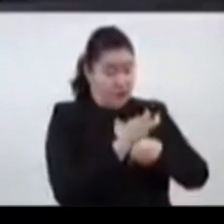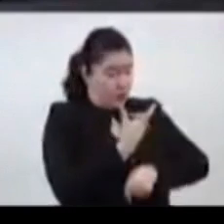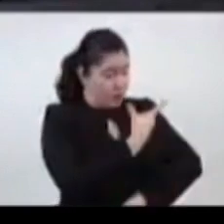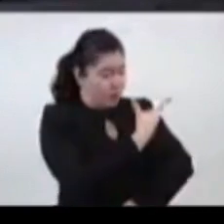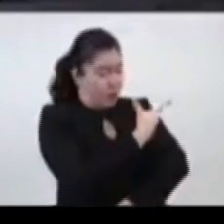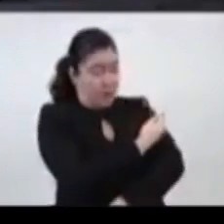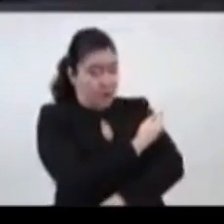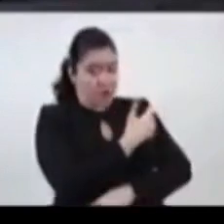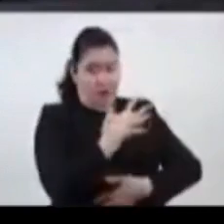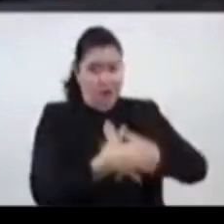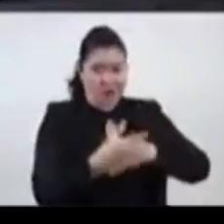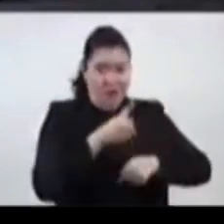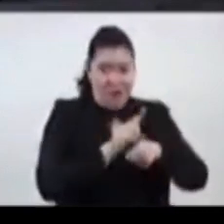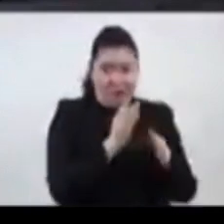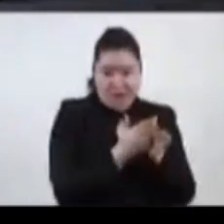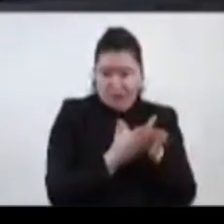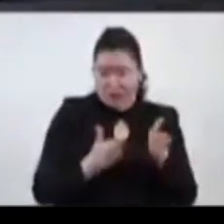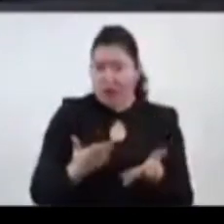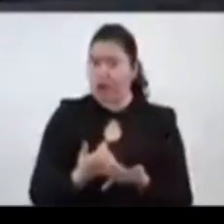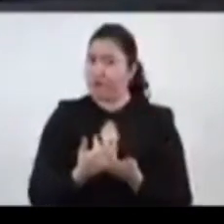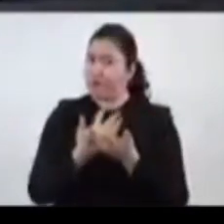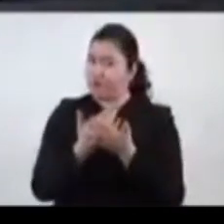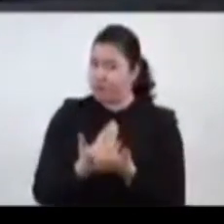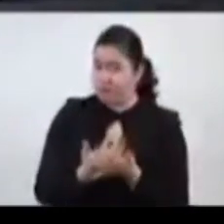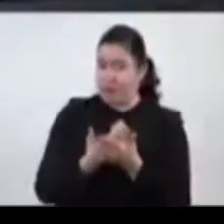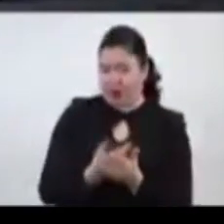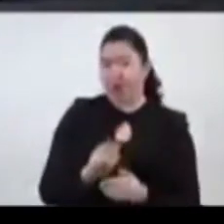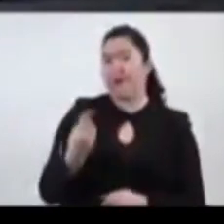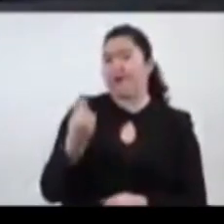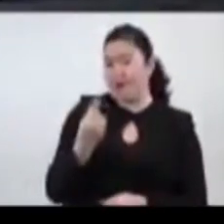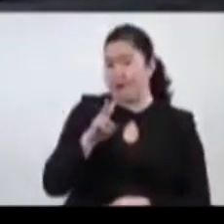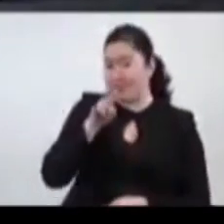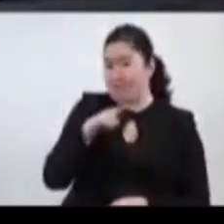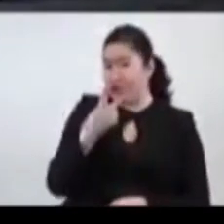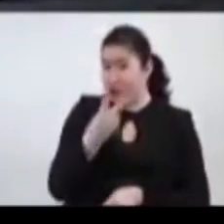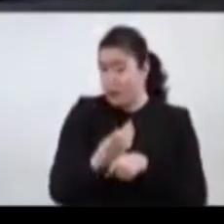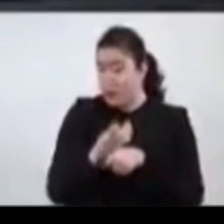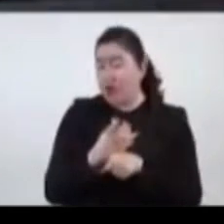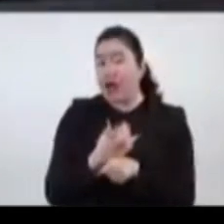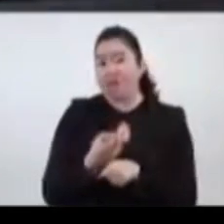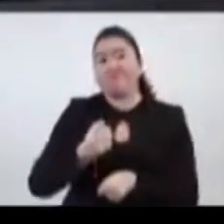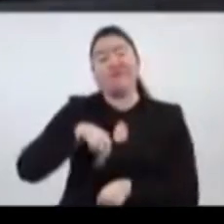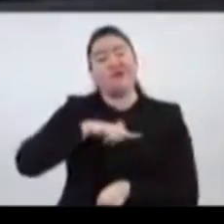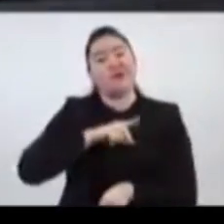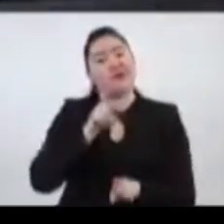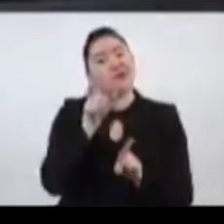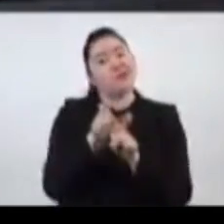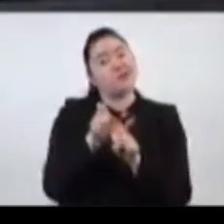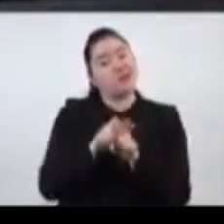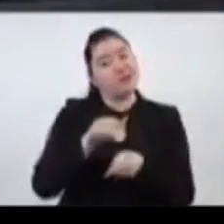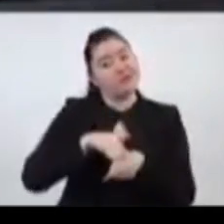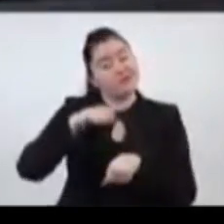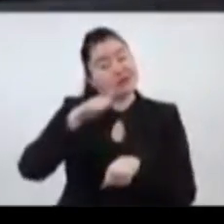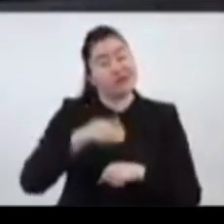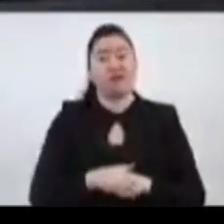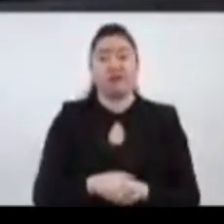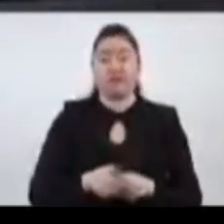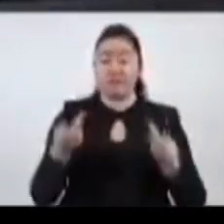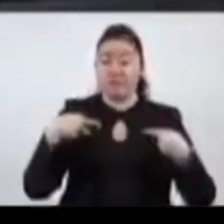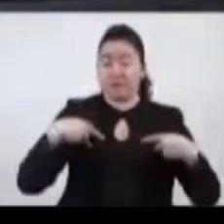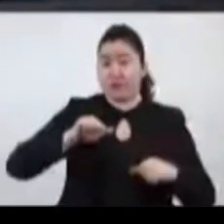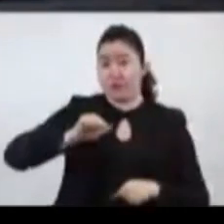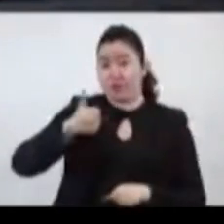hasta 15 días después de la segunda dosis, en caso de la vacuna que requiere segunda dosis, estaremos más protegidos.